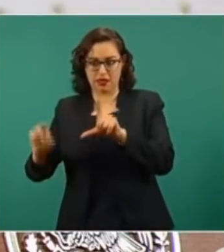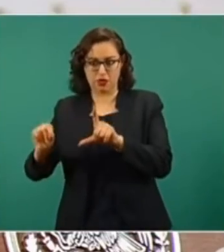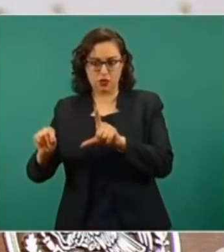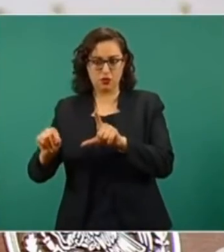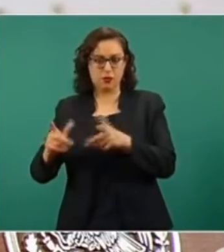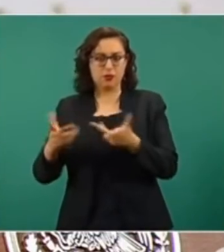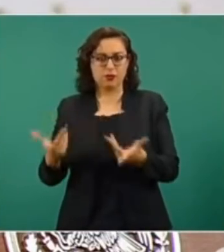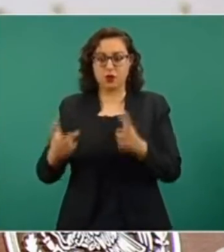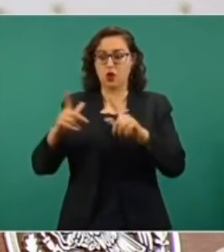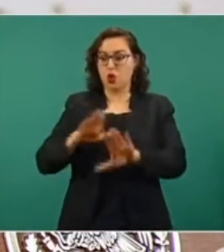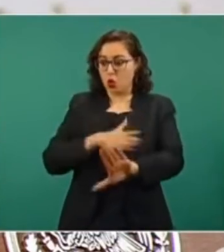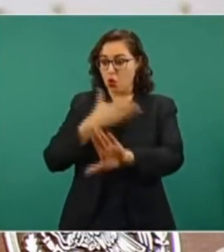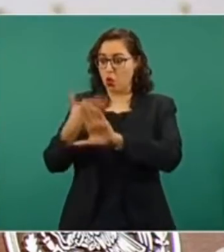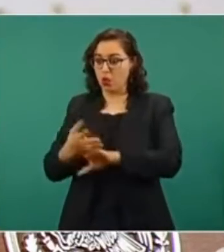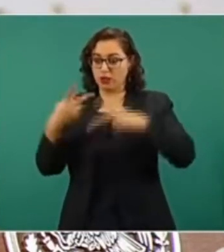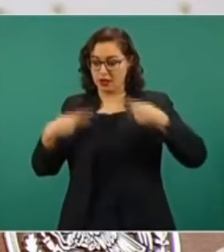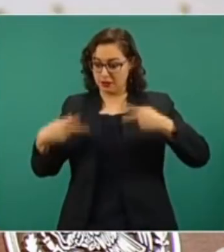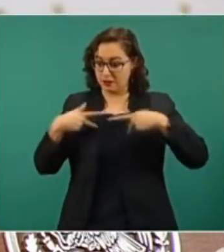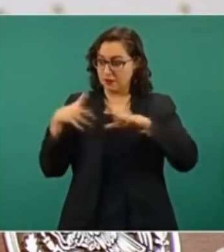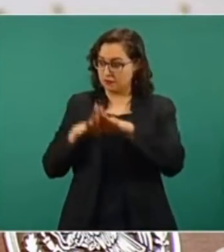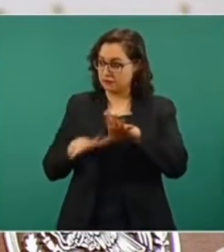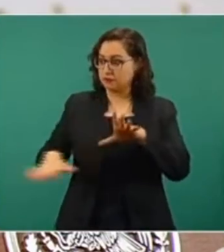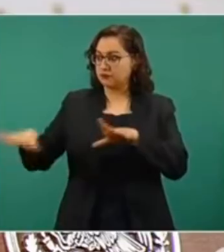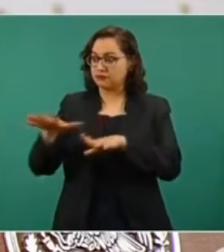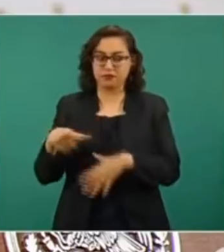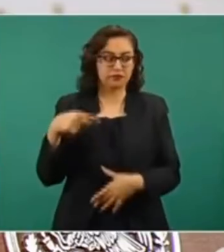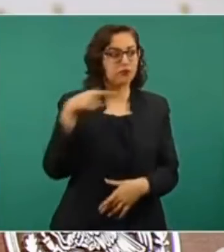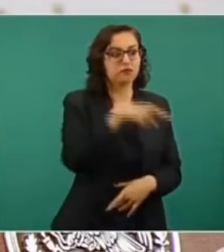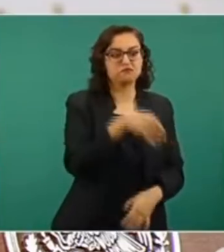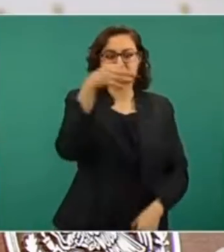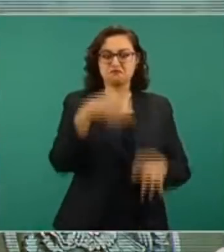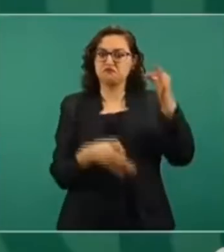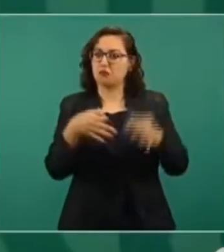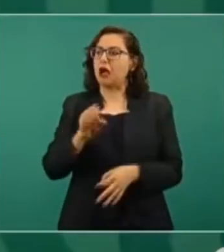que afectan el interés general, se actúa de esta manera.